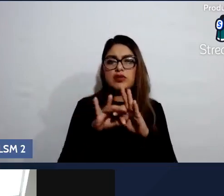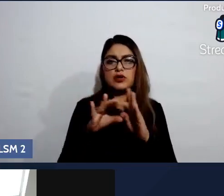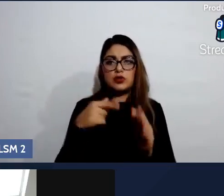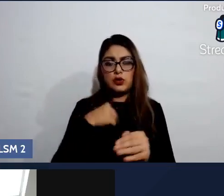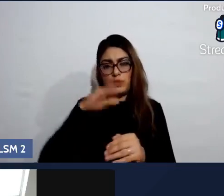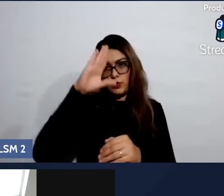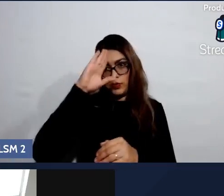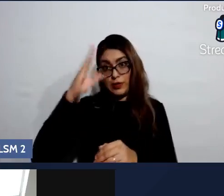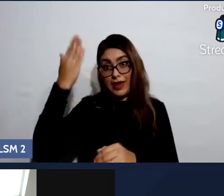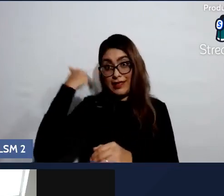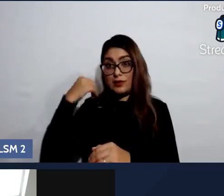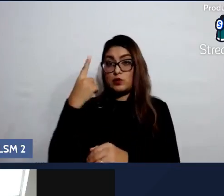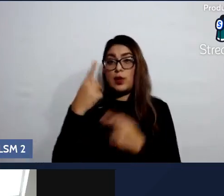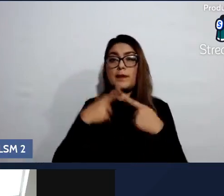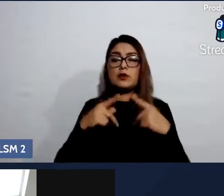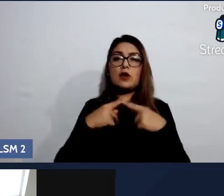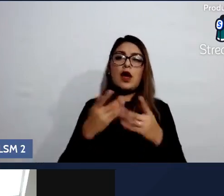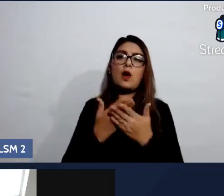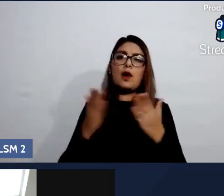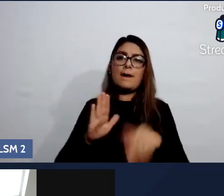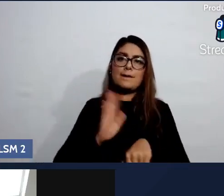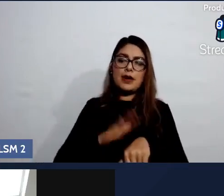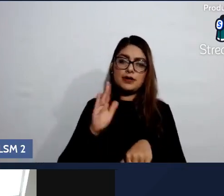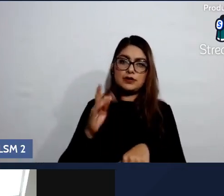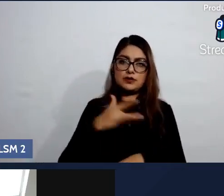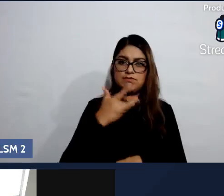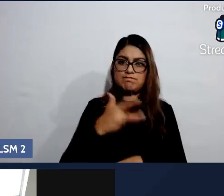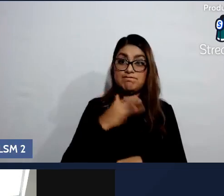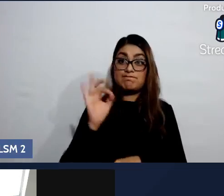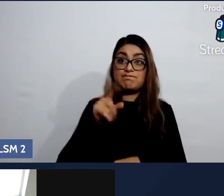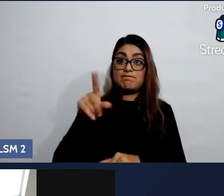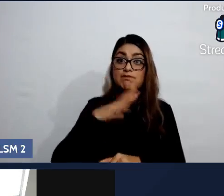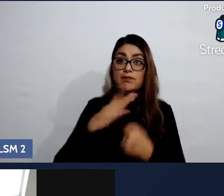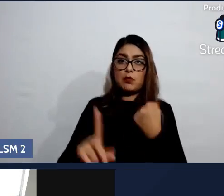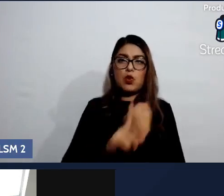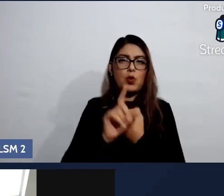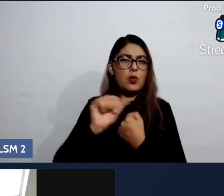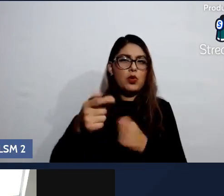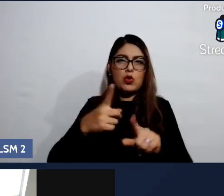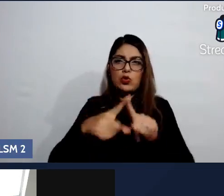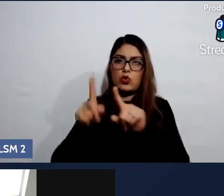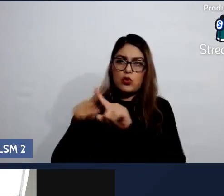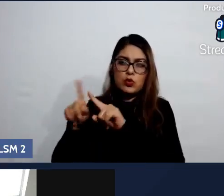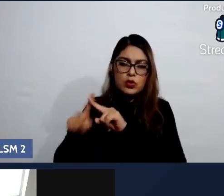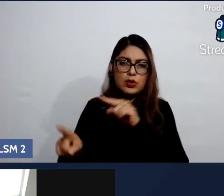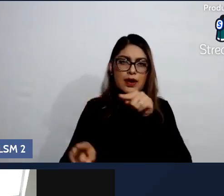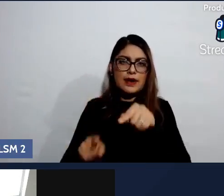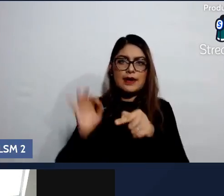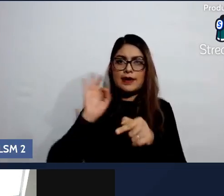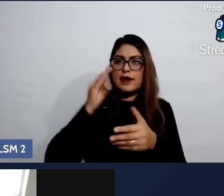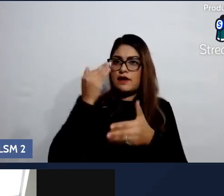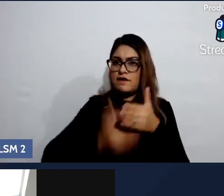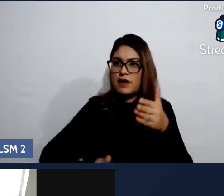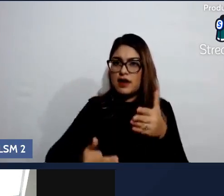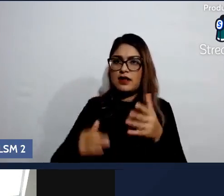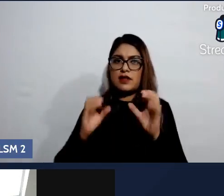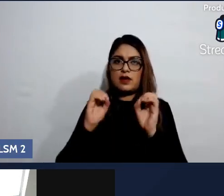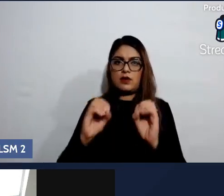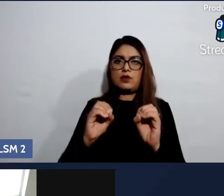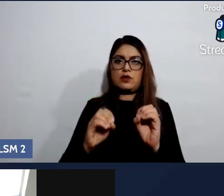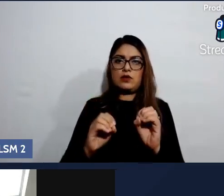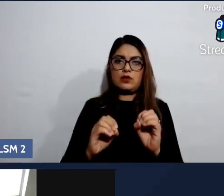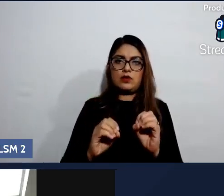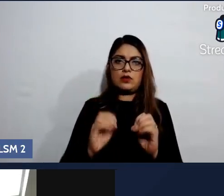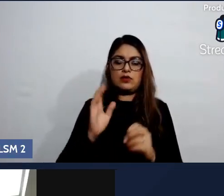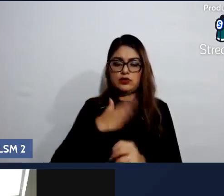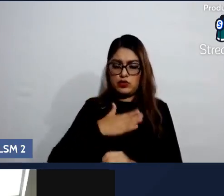hay problemas de otro tipo, ¿no? De deficiencia o carencia en el autoconcepto,